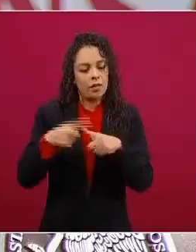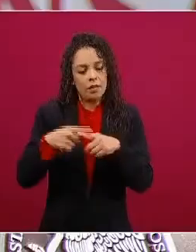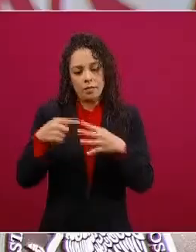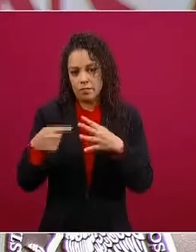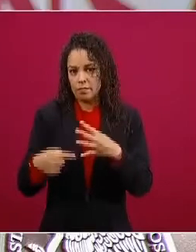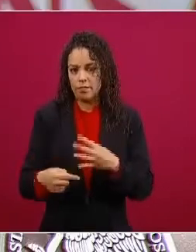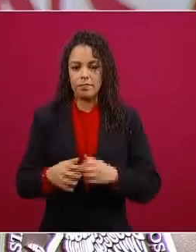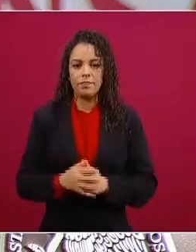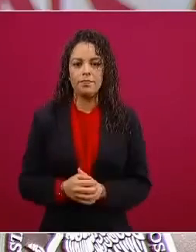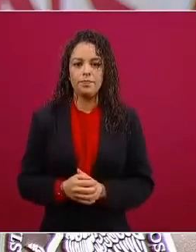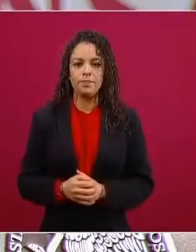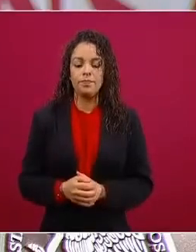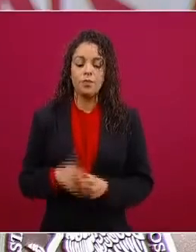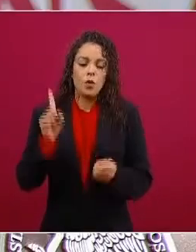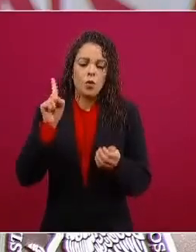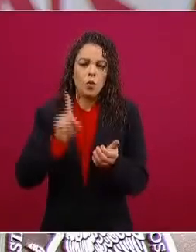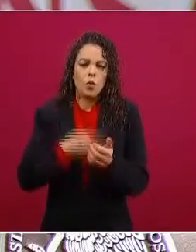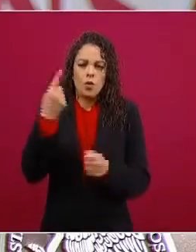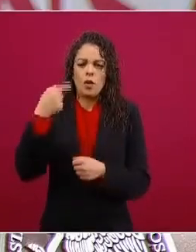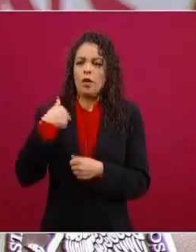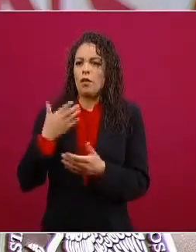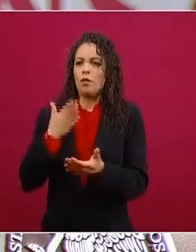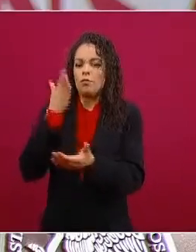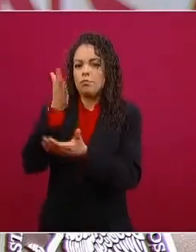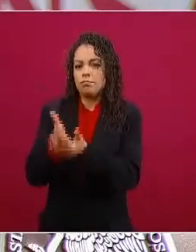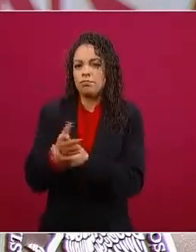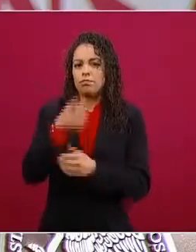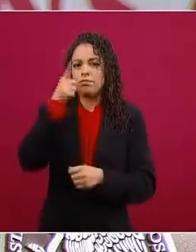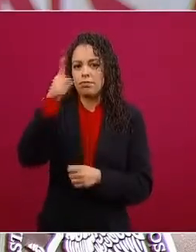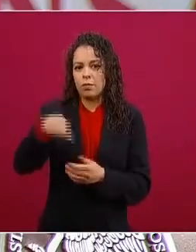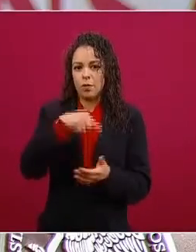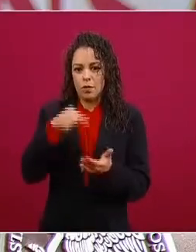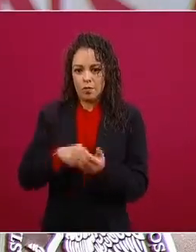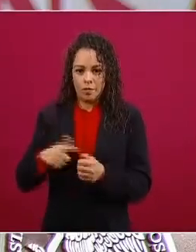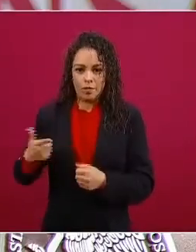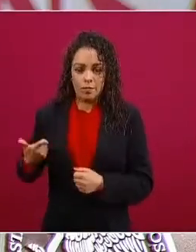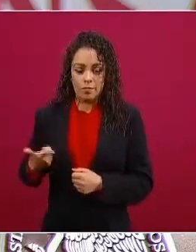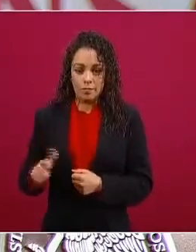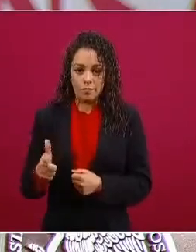no había una preparatoria pública